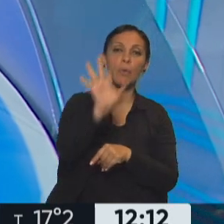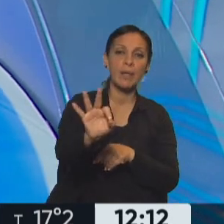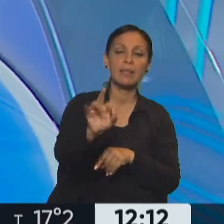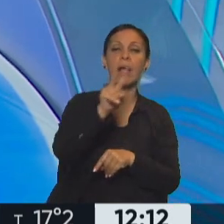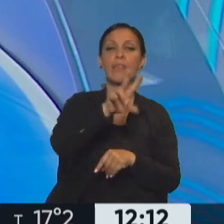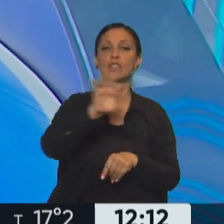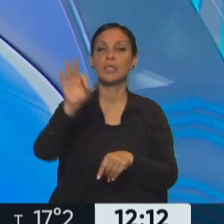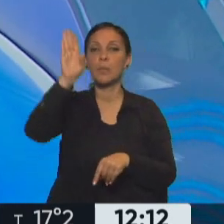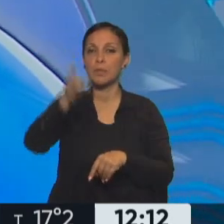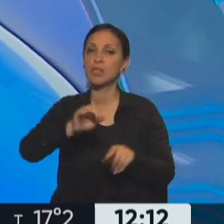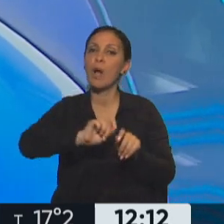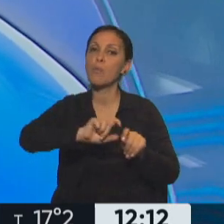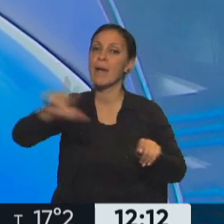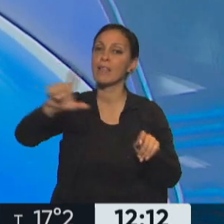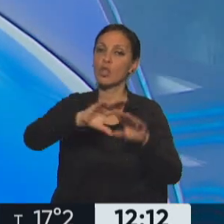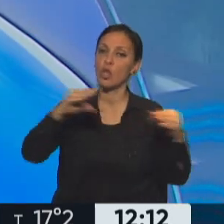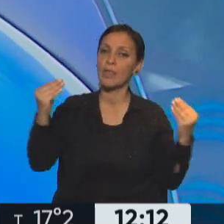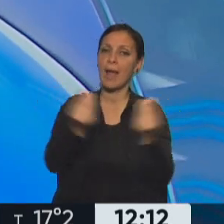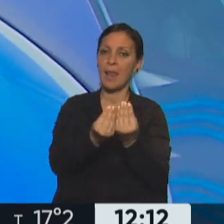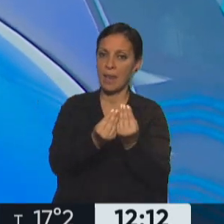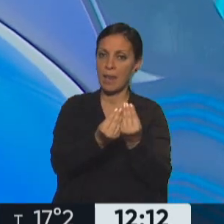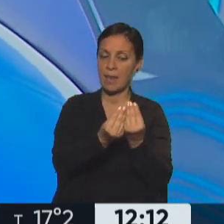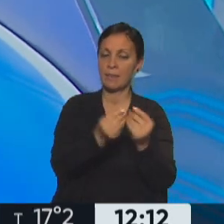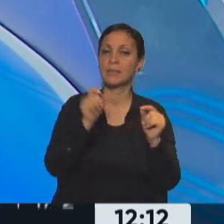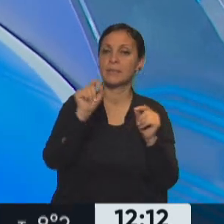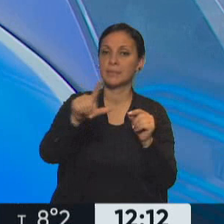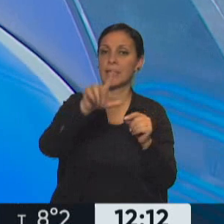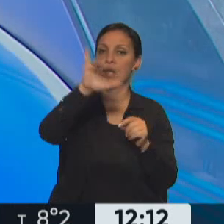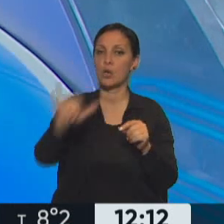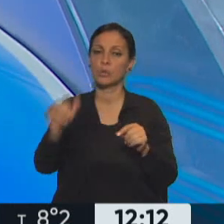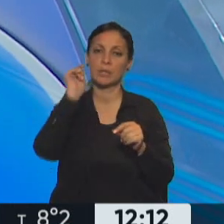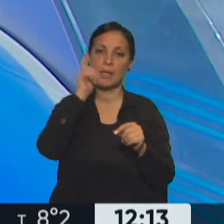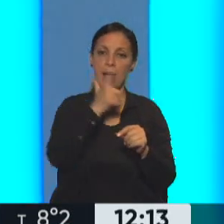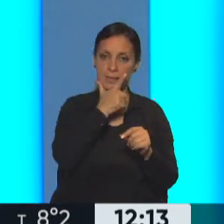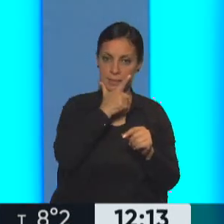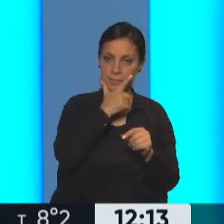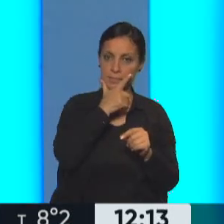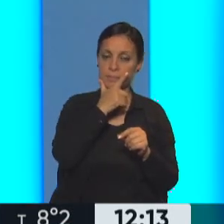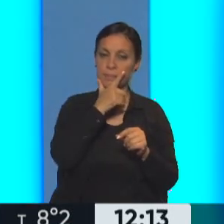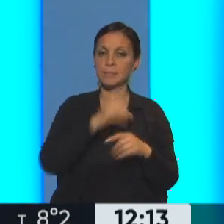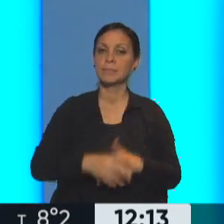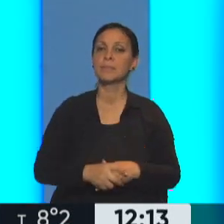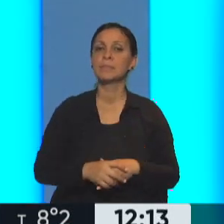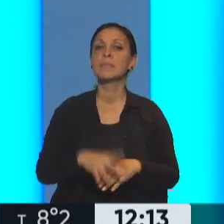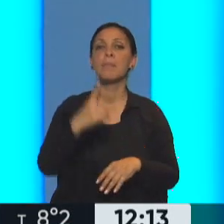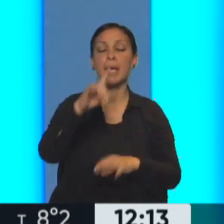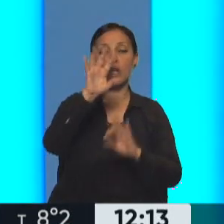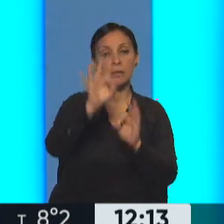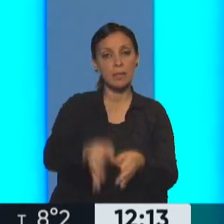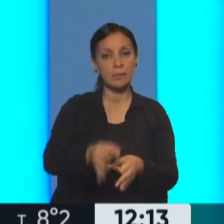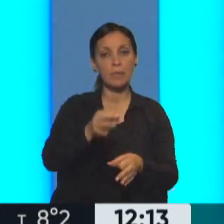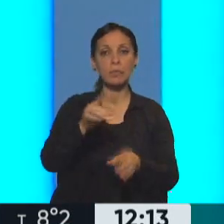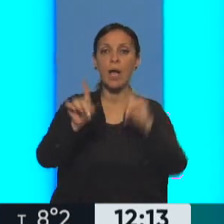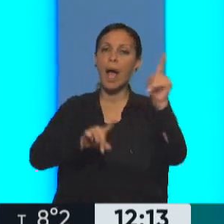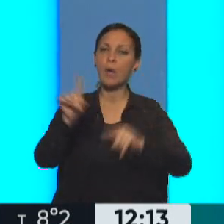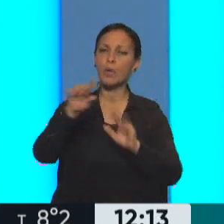% el aumento total de la tarifa eléctrica de gas, con alguna variación entre una y otra. Pero recordemos algunos